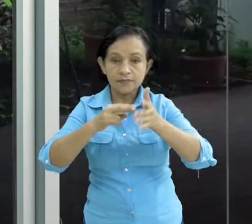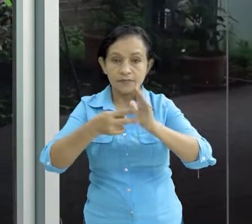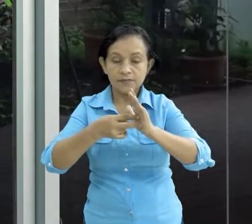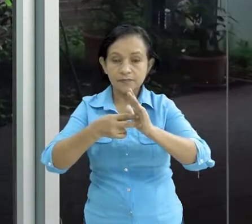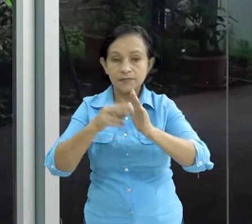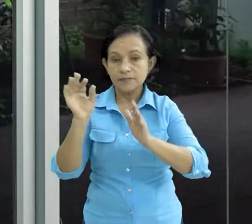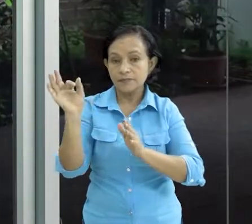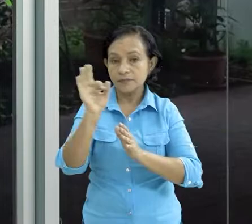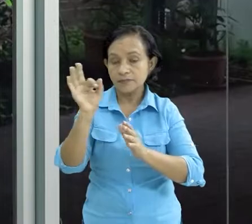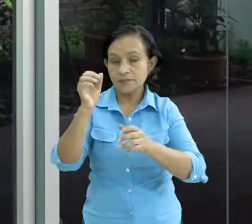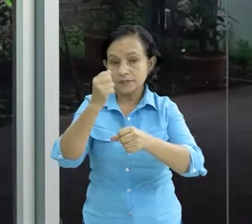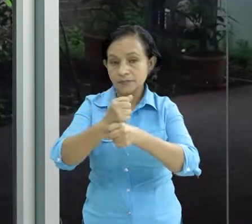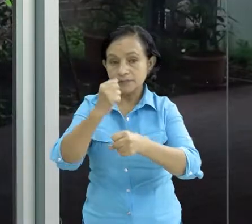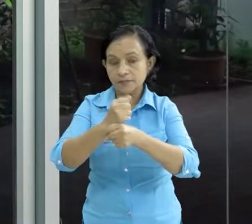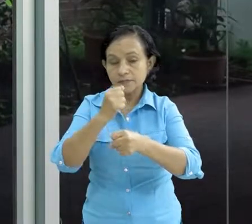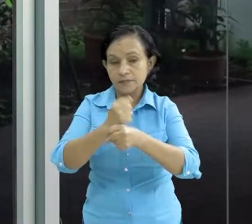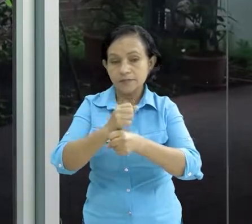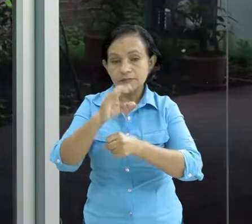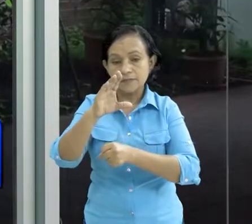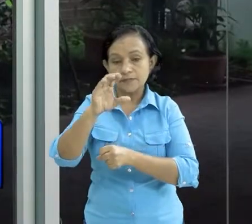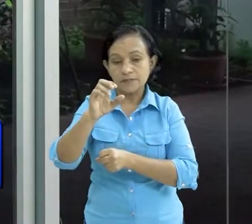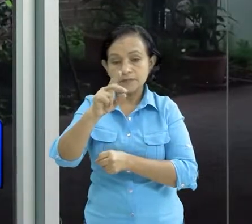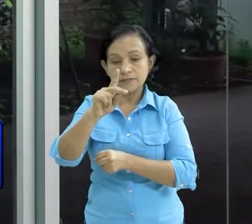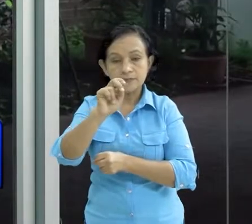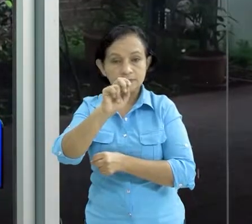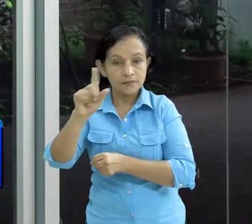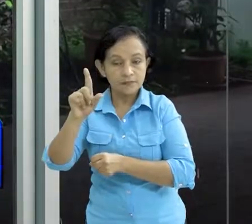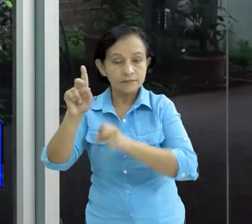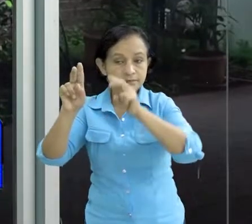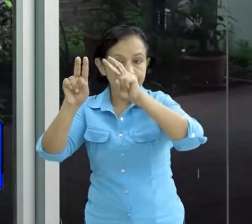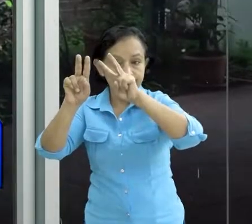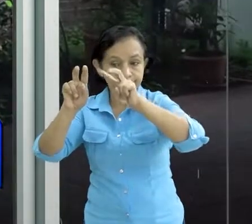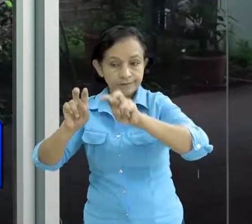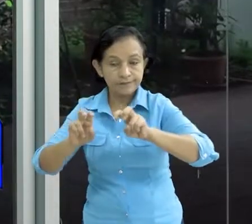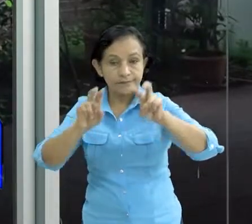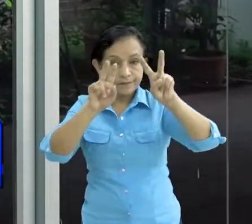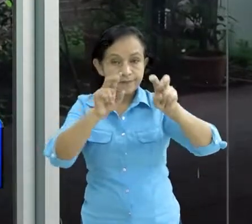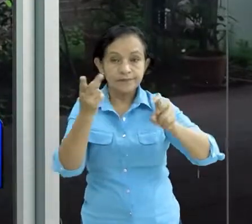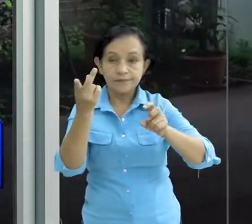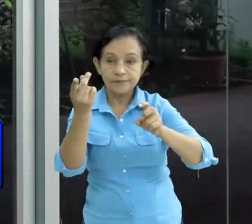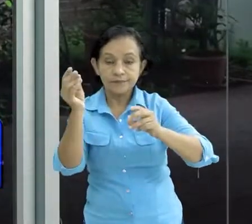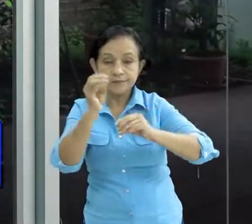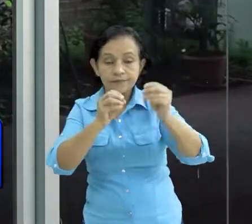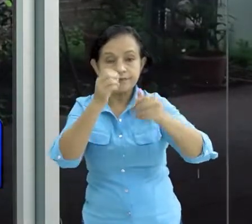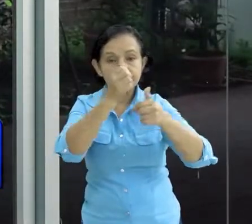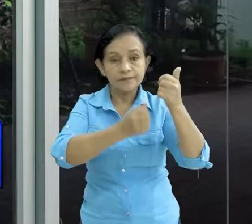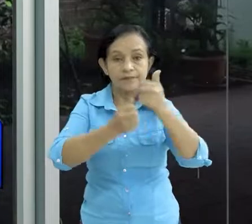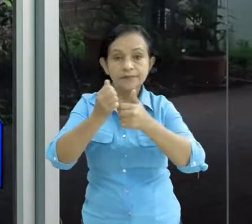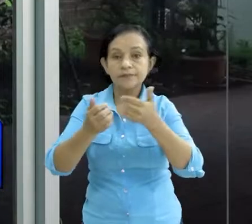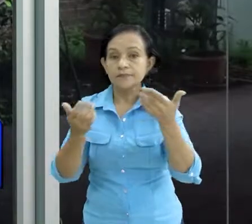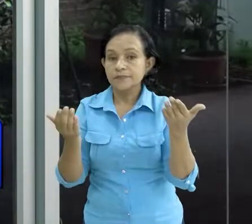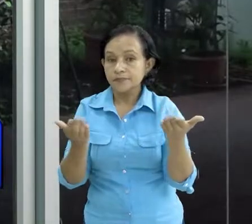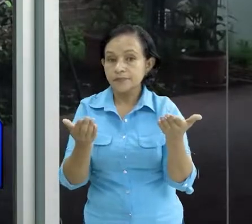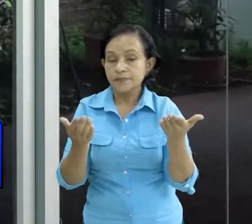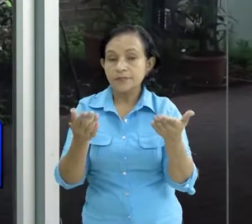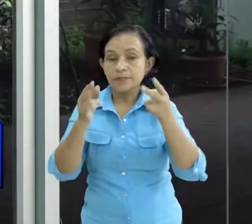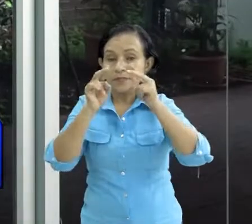metodología de la CEPAL que es para la evaluación económica de daño y